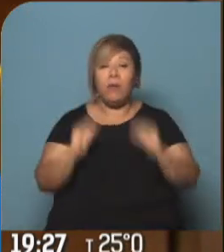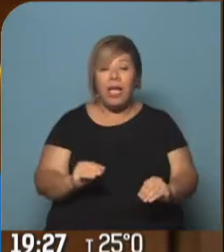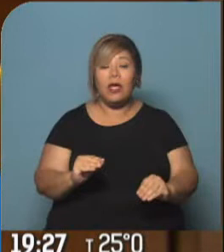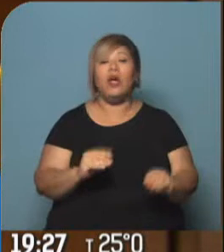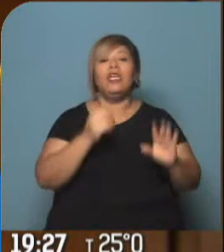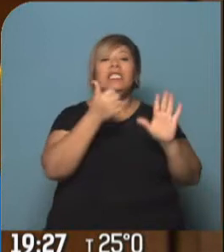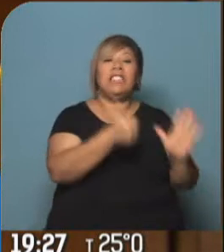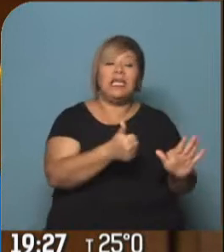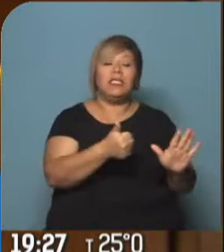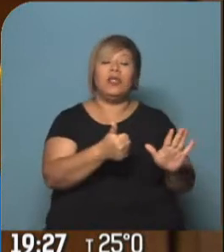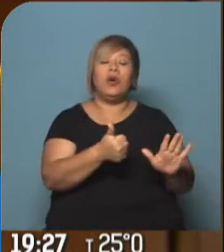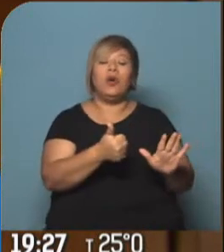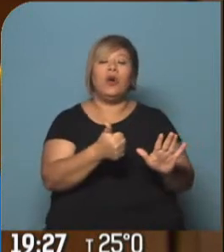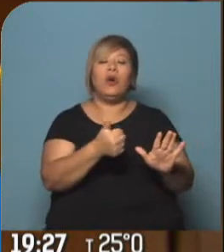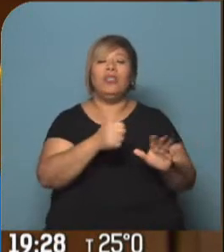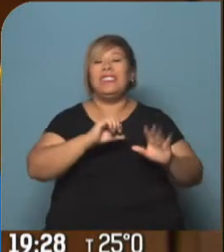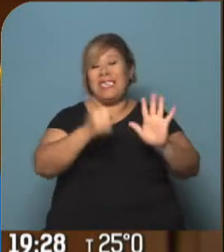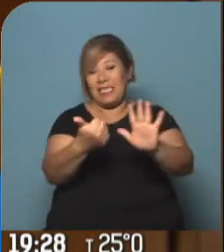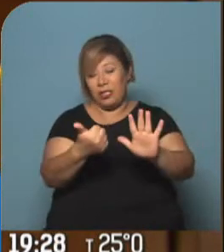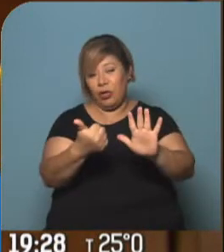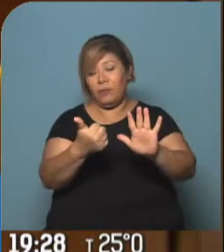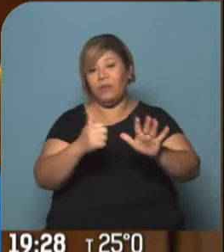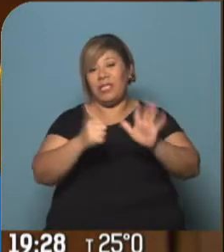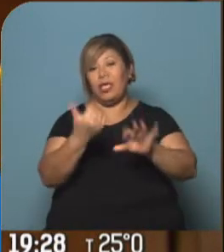sexto año de primaria, y la verdad que estamos